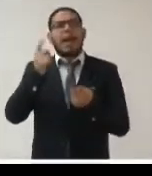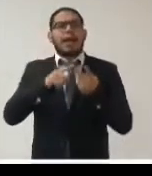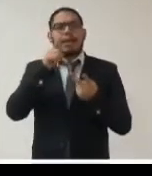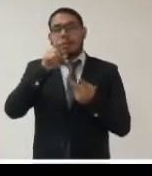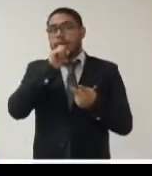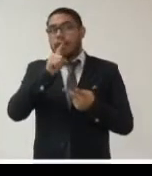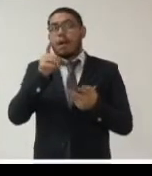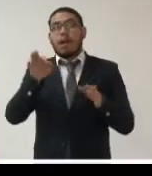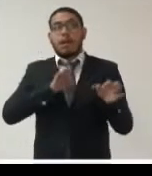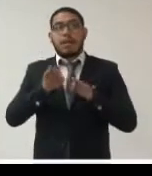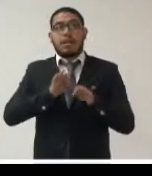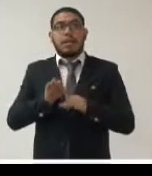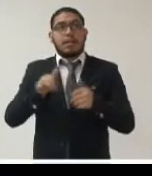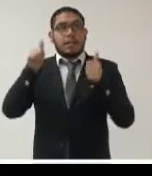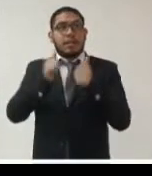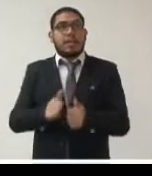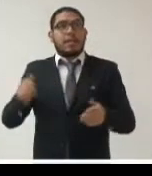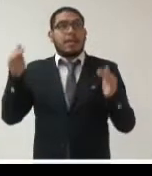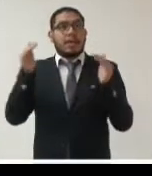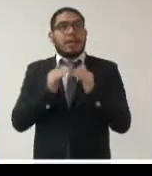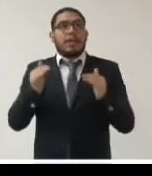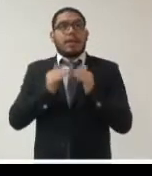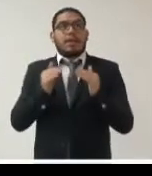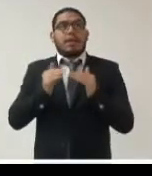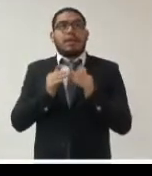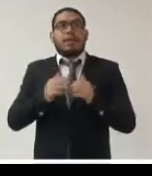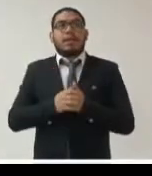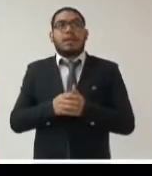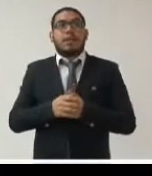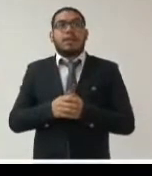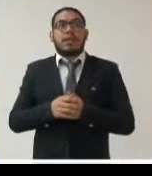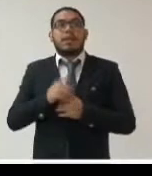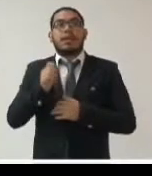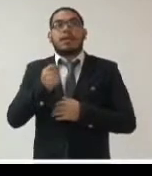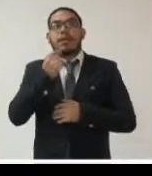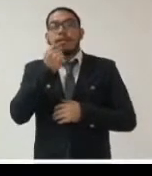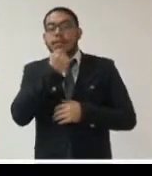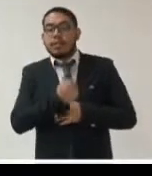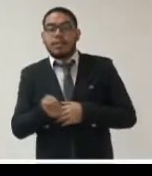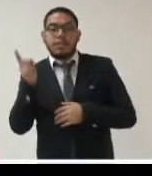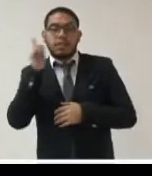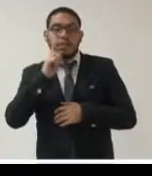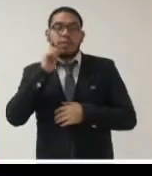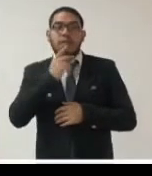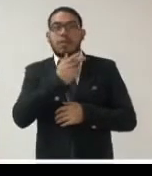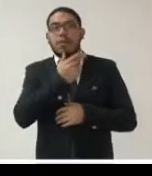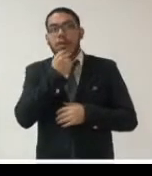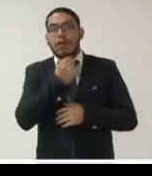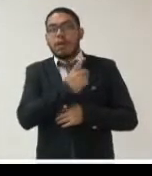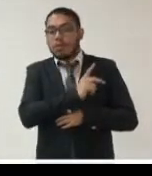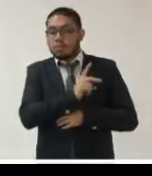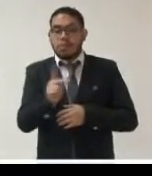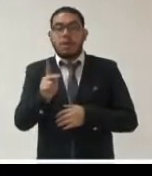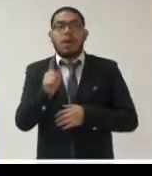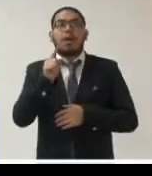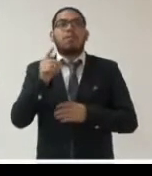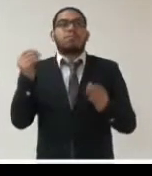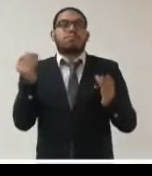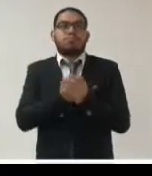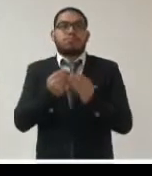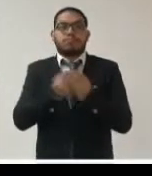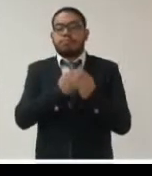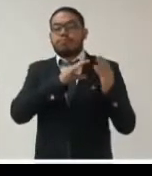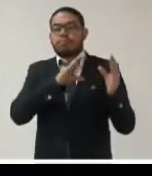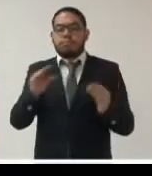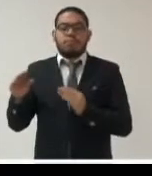también constituyó una oportunidad los niños y niñas en todo el Perú recibieron clases a través